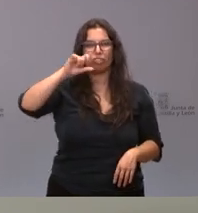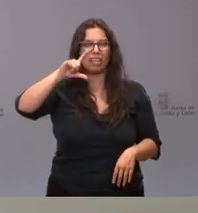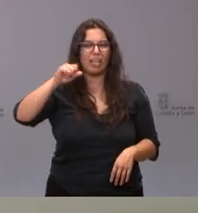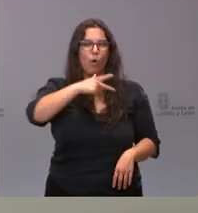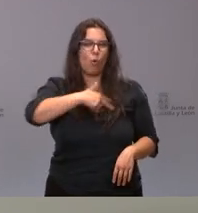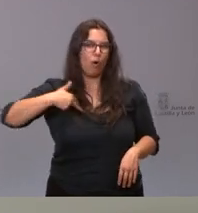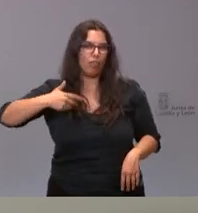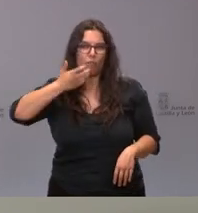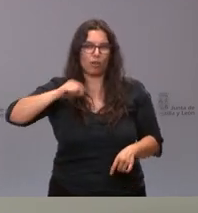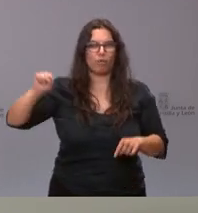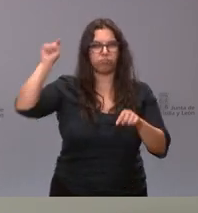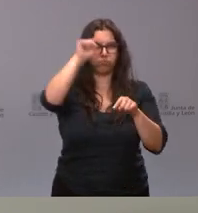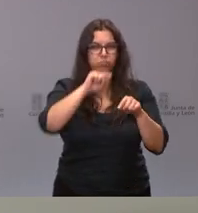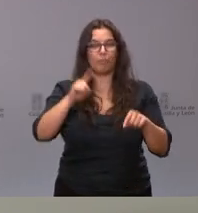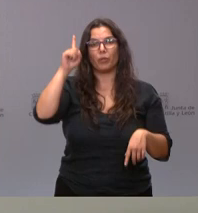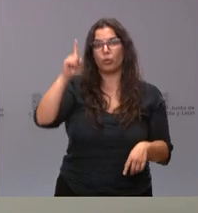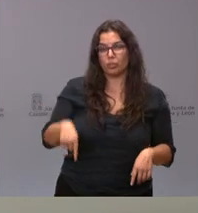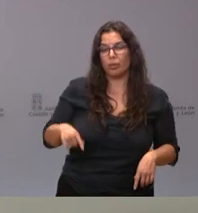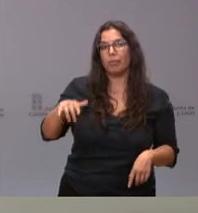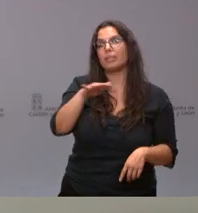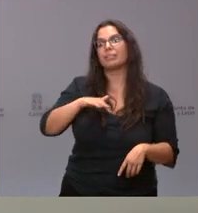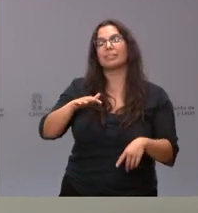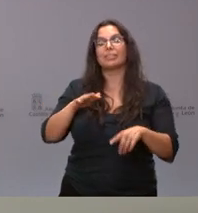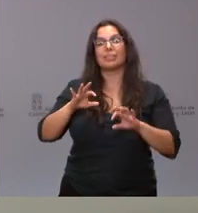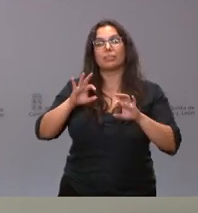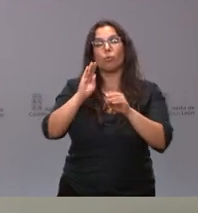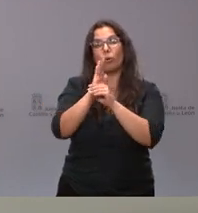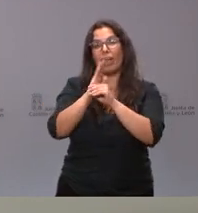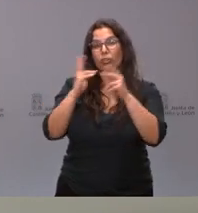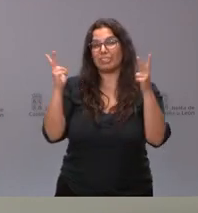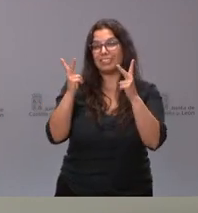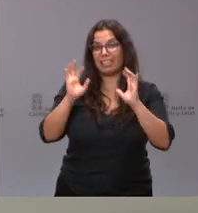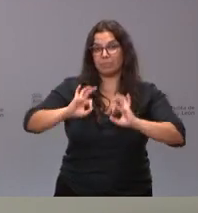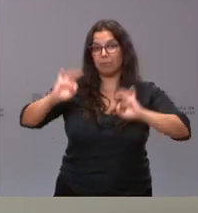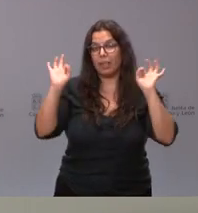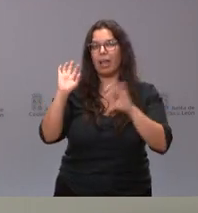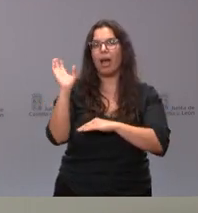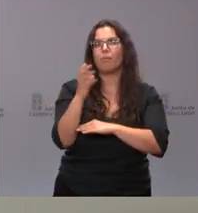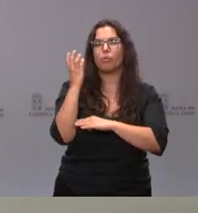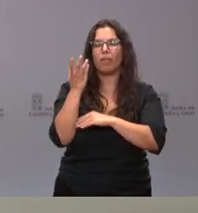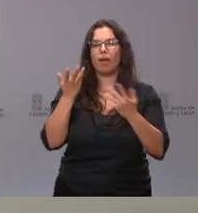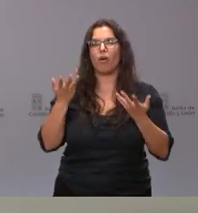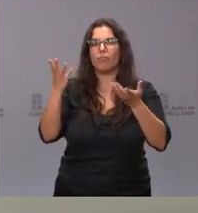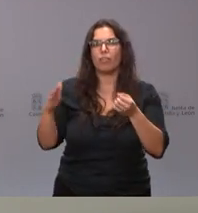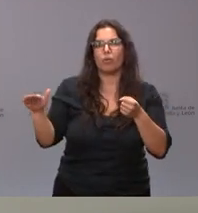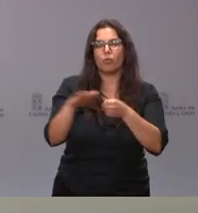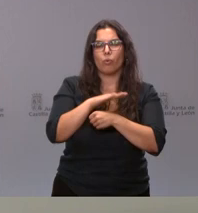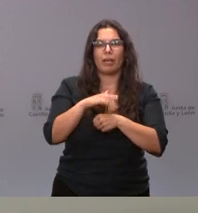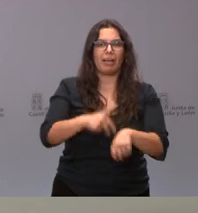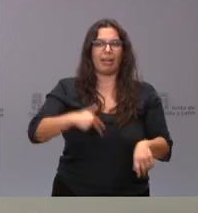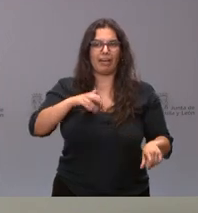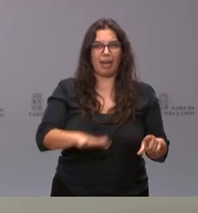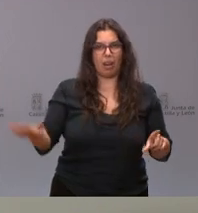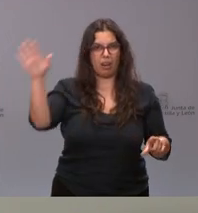así como los soportes vitales avanzados de cuidados críticos especiales que prestarán servicio de cobertura en el conjunto de la